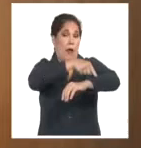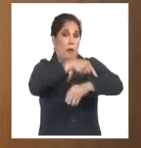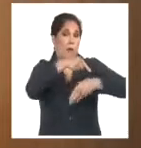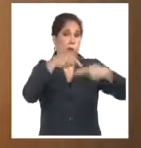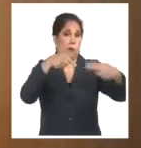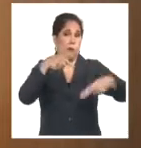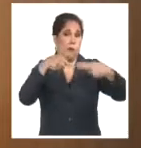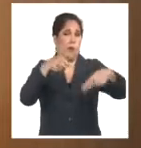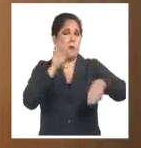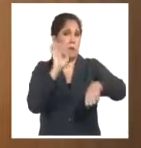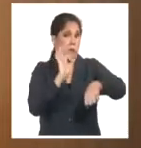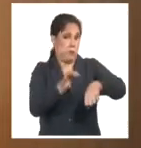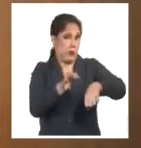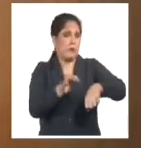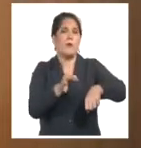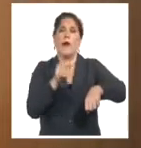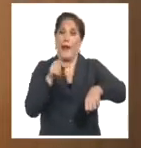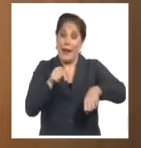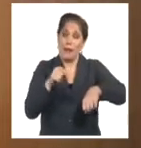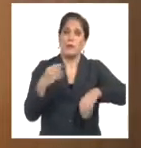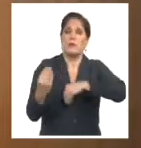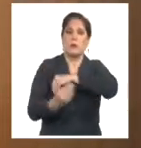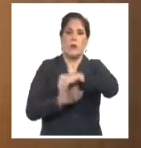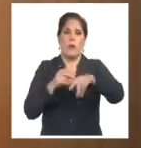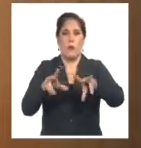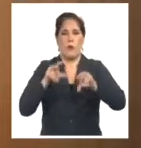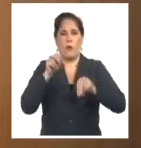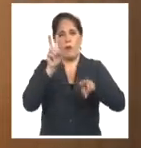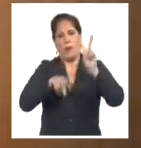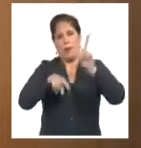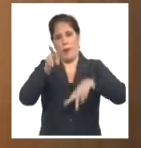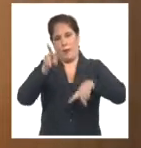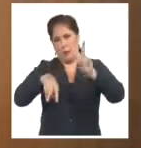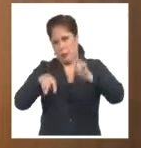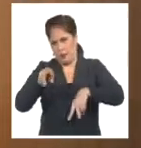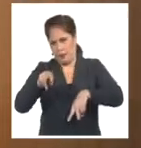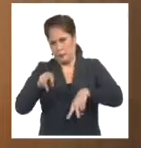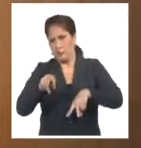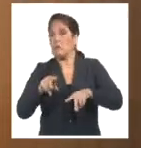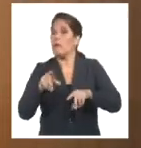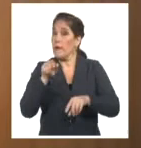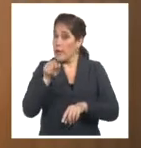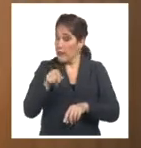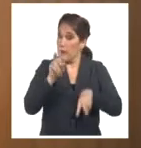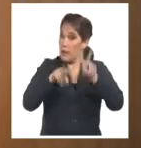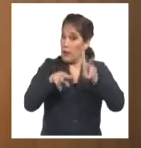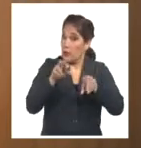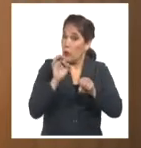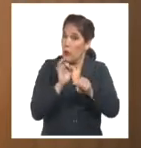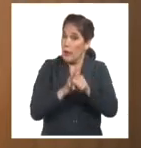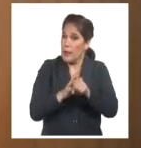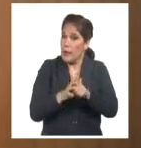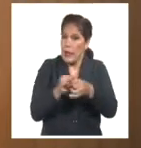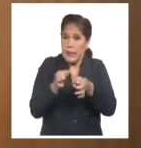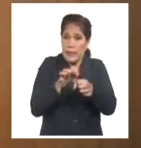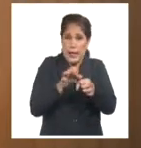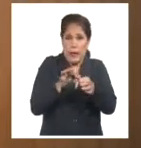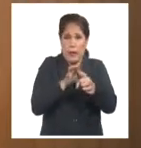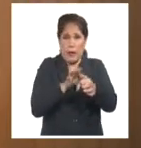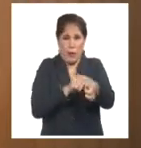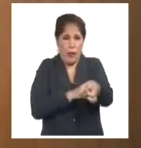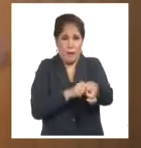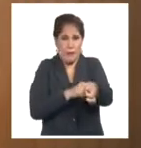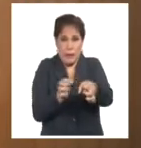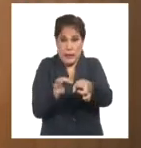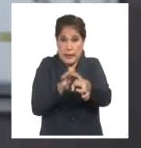Y está todo el campo del diagnóstico, que va desde el diagnóstico molecular hasta el